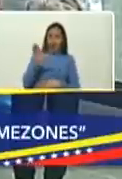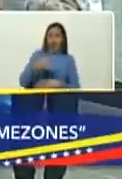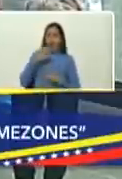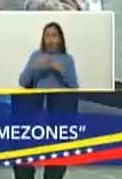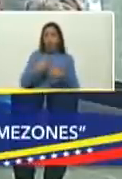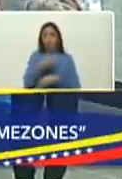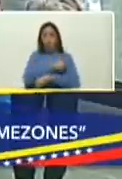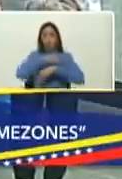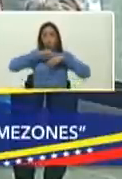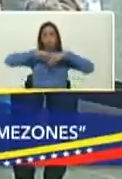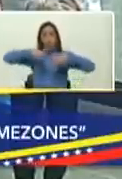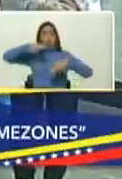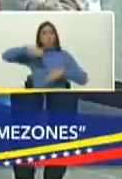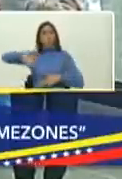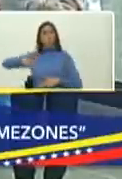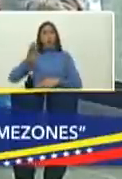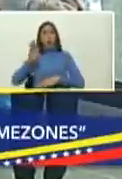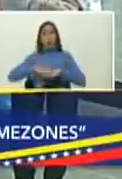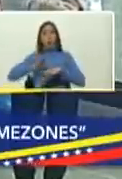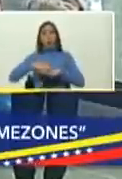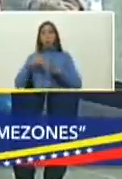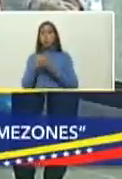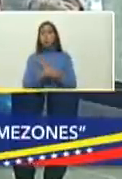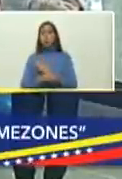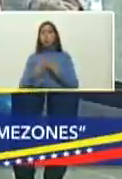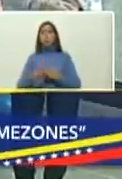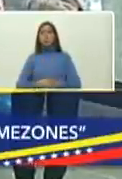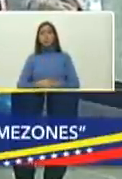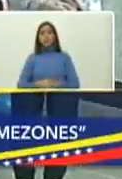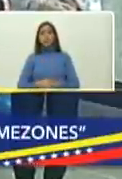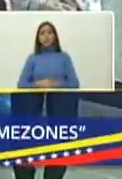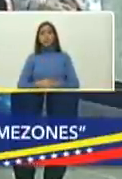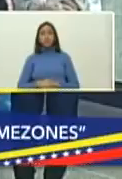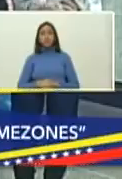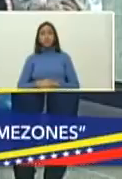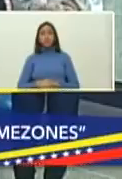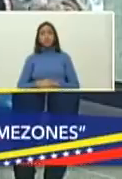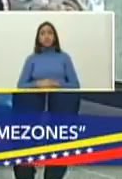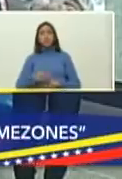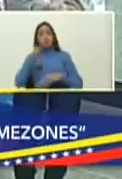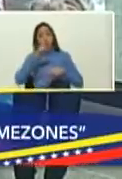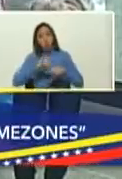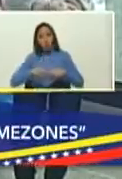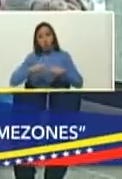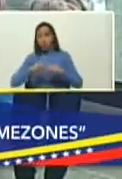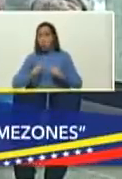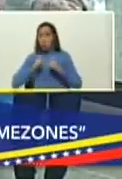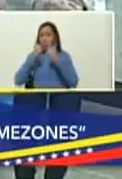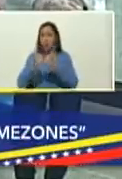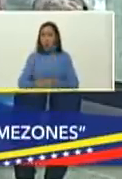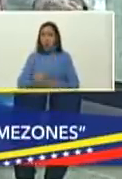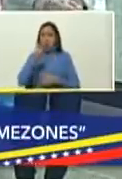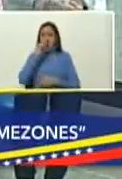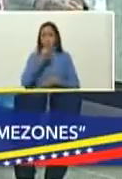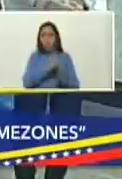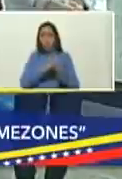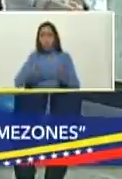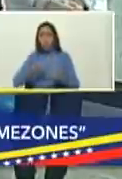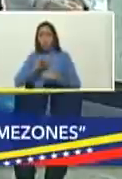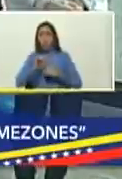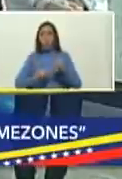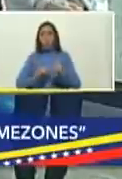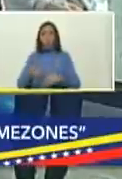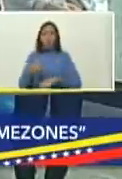esté vacunando nuestro pueblo y anunciar este elemento que es a los niños de tres de dos años en adelante pues es un